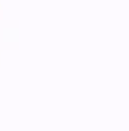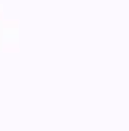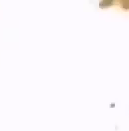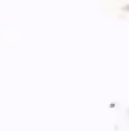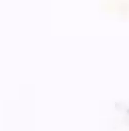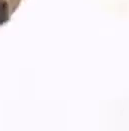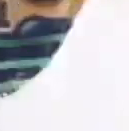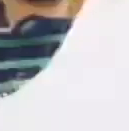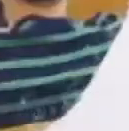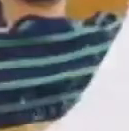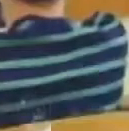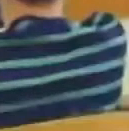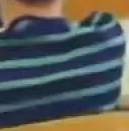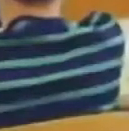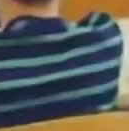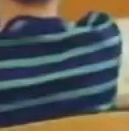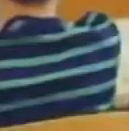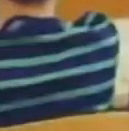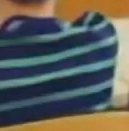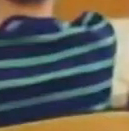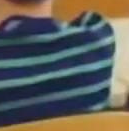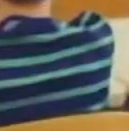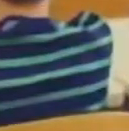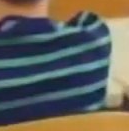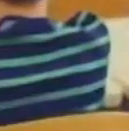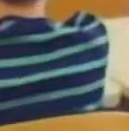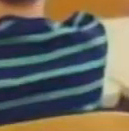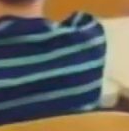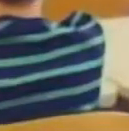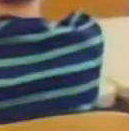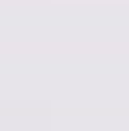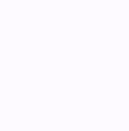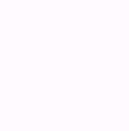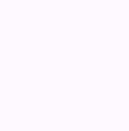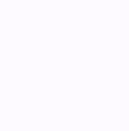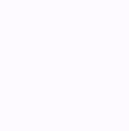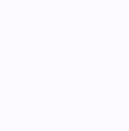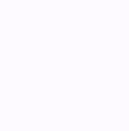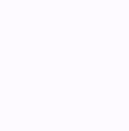A continuación, Comunicación y Lenguaje, Segundo Básico.